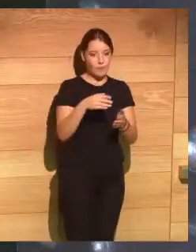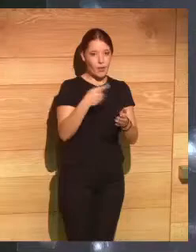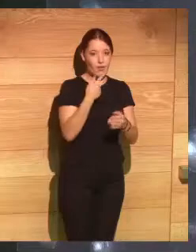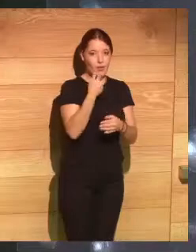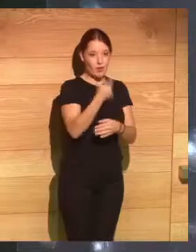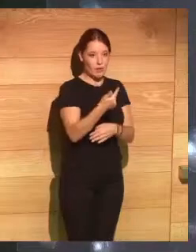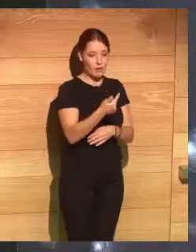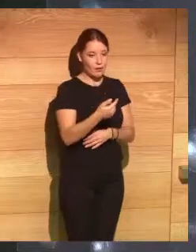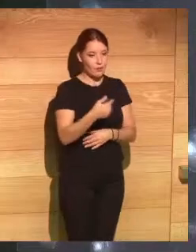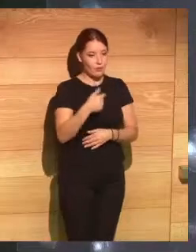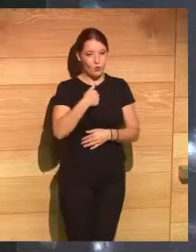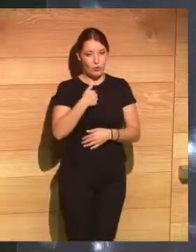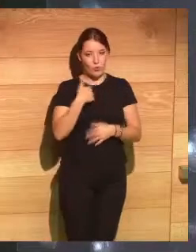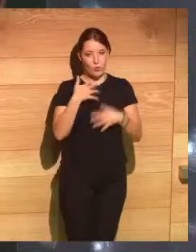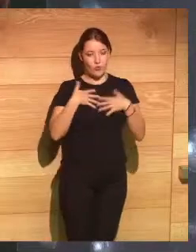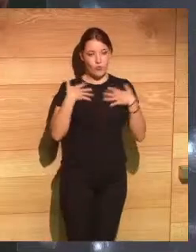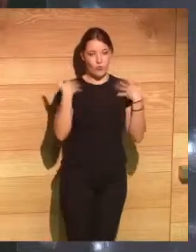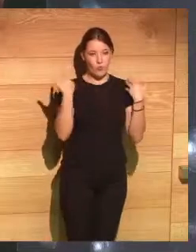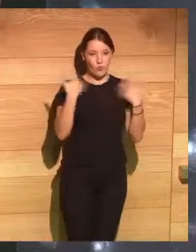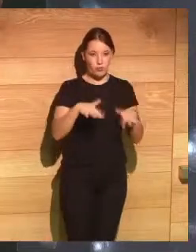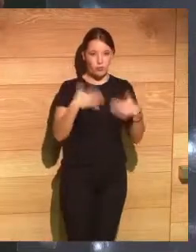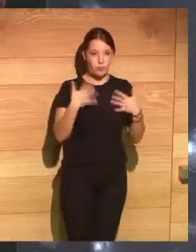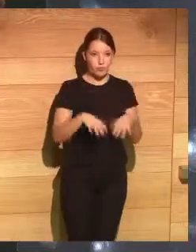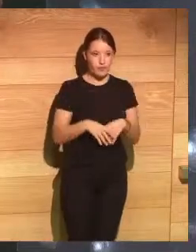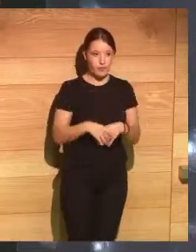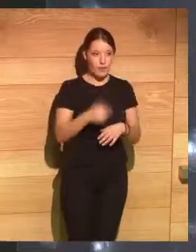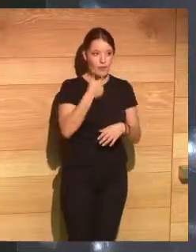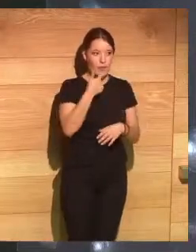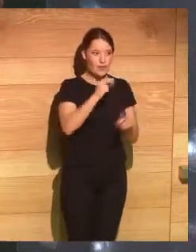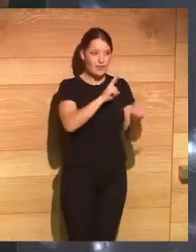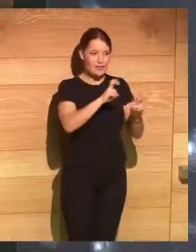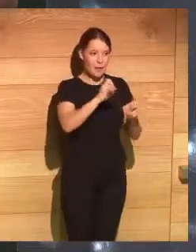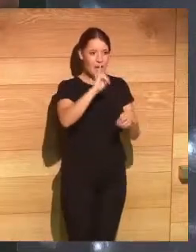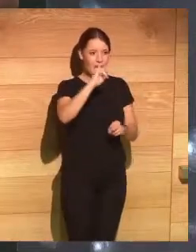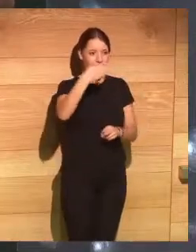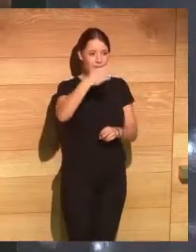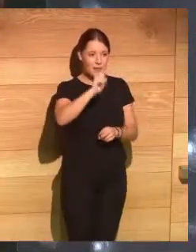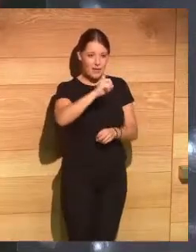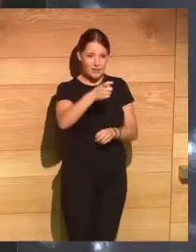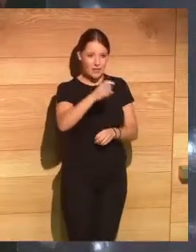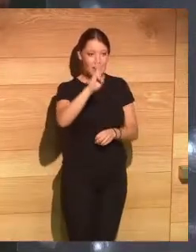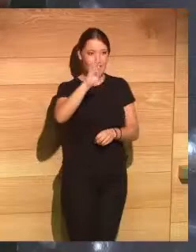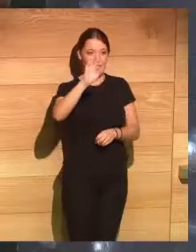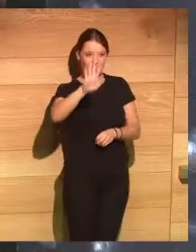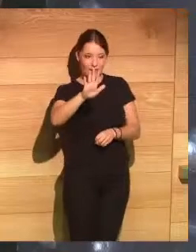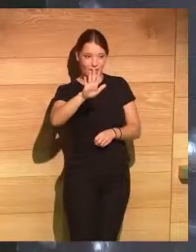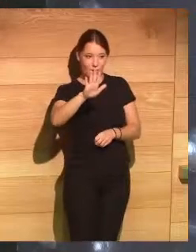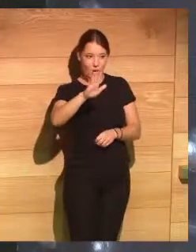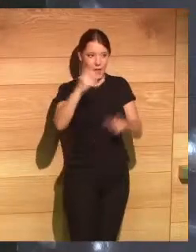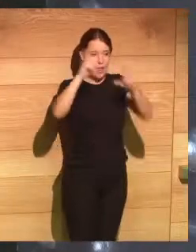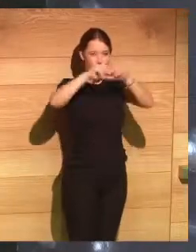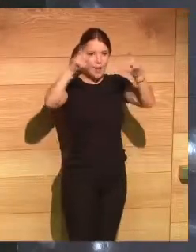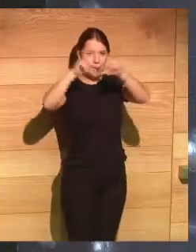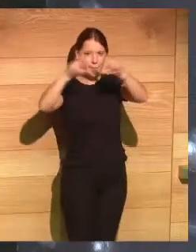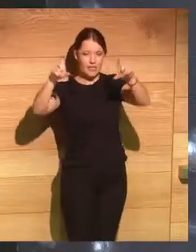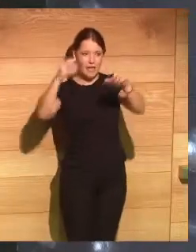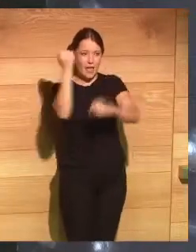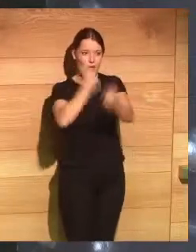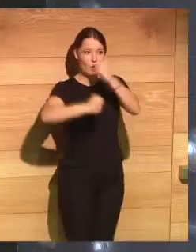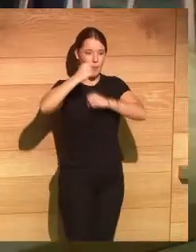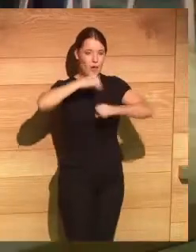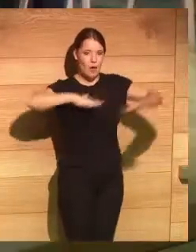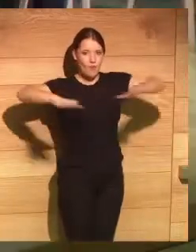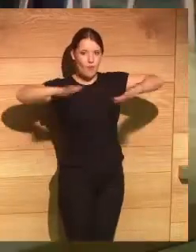dejado estupefacto o sea estamos hablando del IBEX 35 las empresas que mueven la economía del